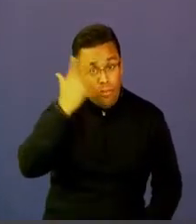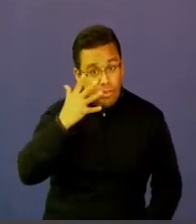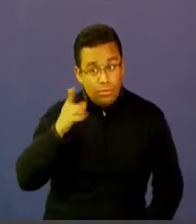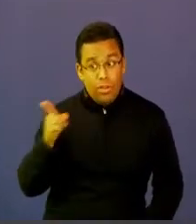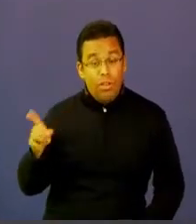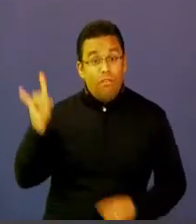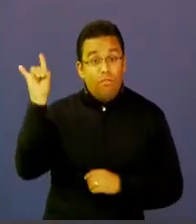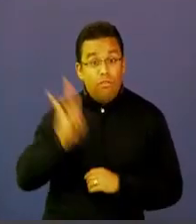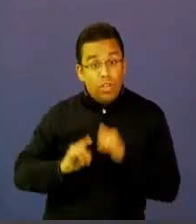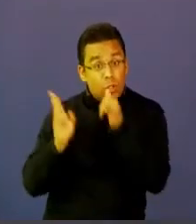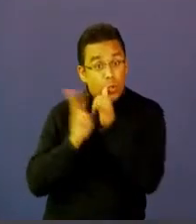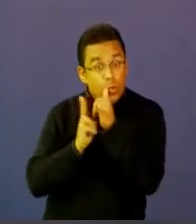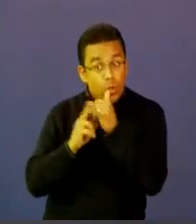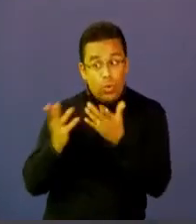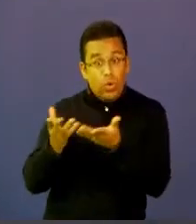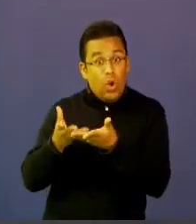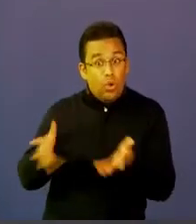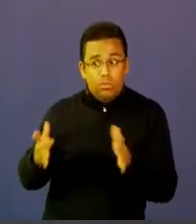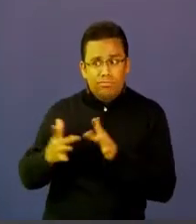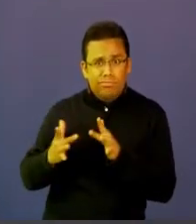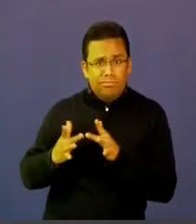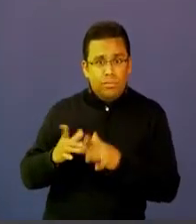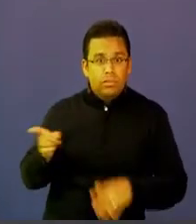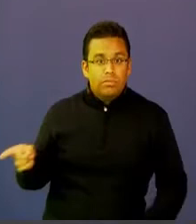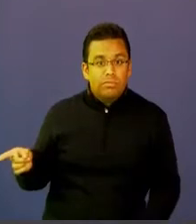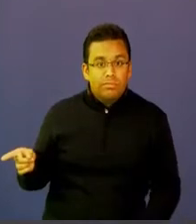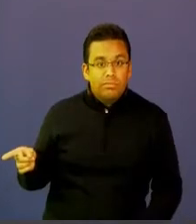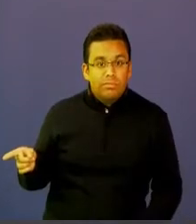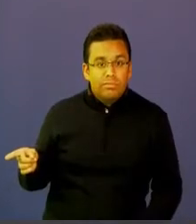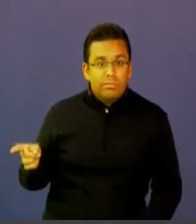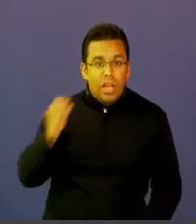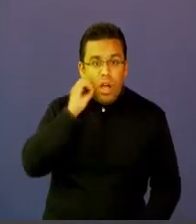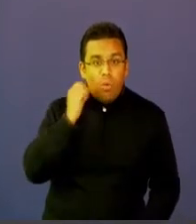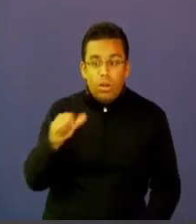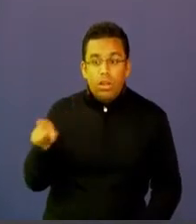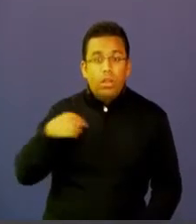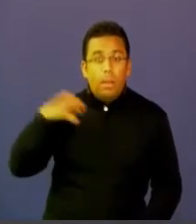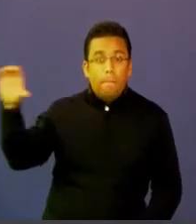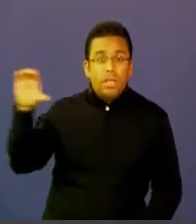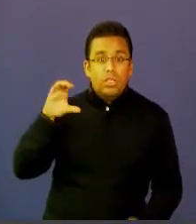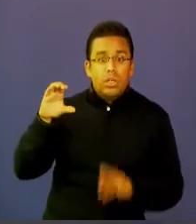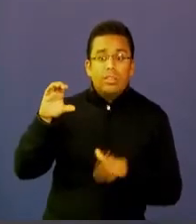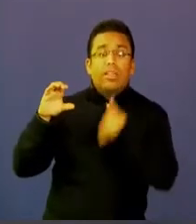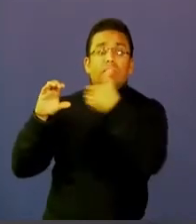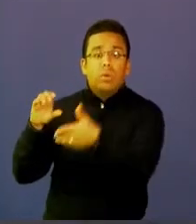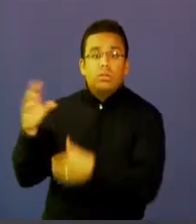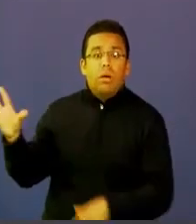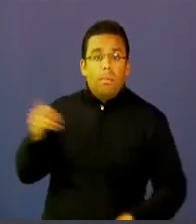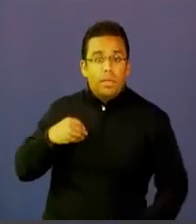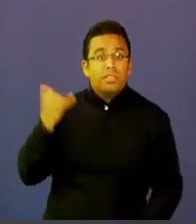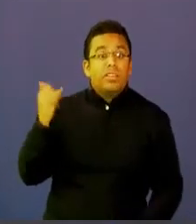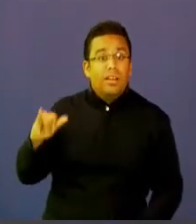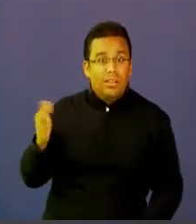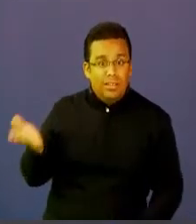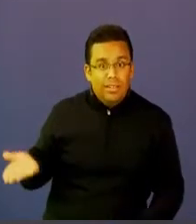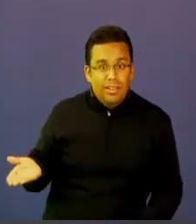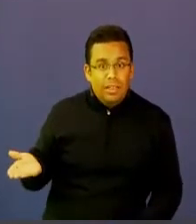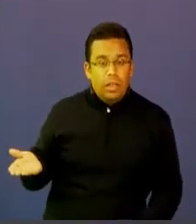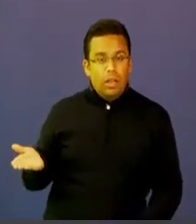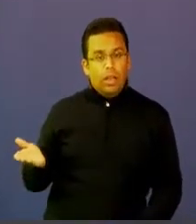a través de YouTube está totalmente conectada y lo aprendió después de pensionada entonces esto quiere decir que